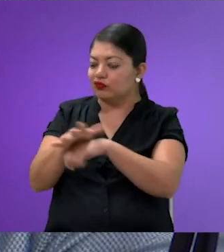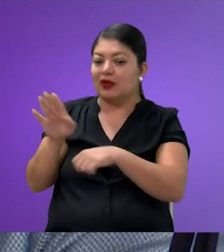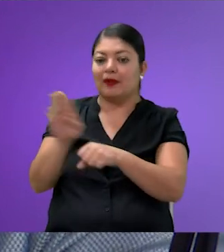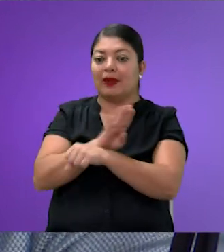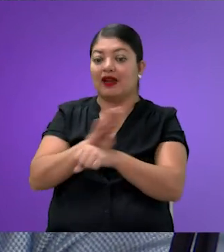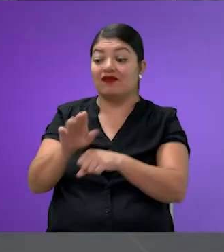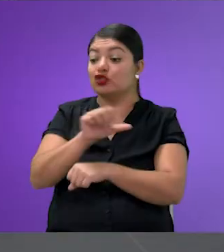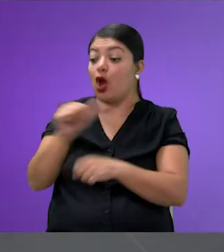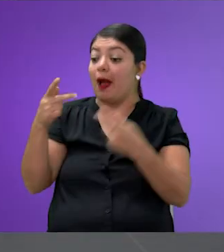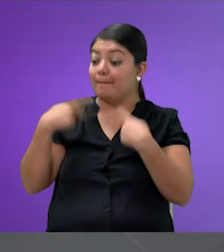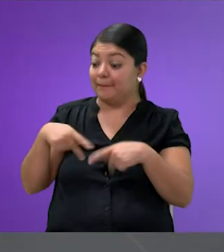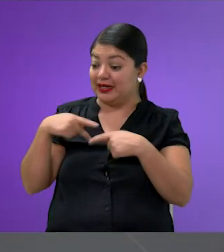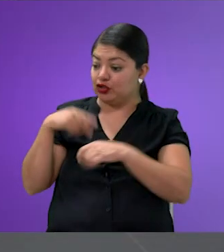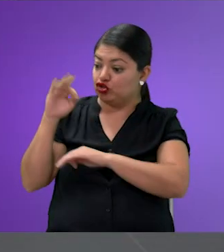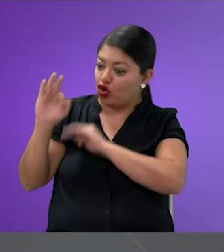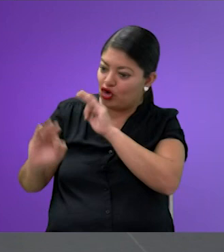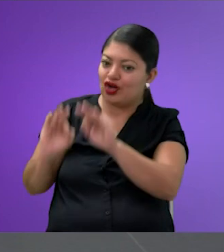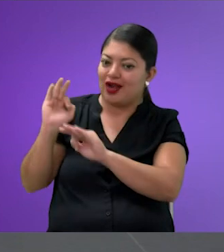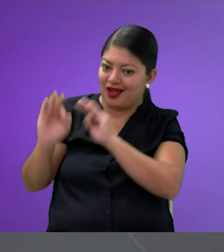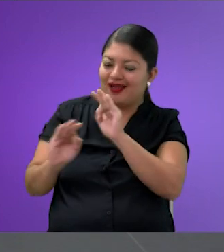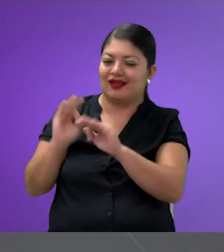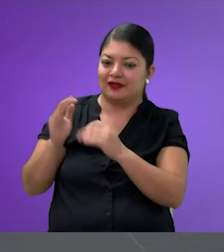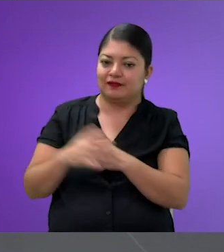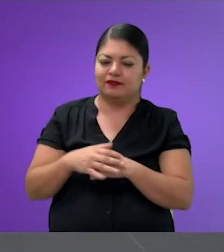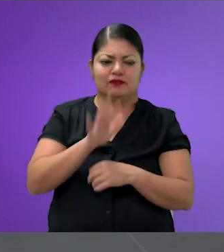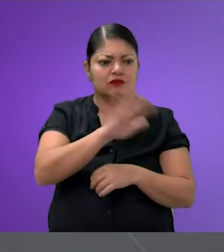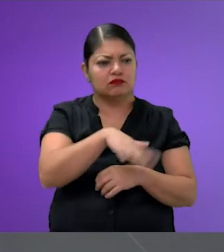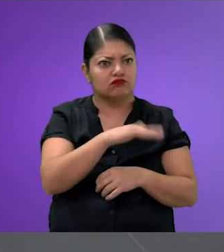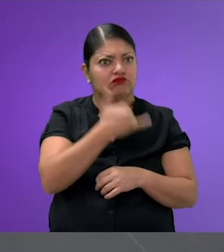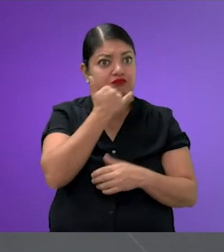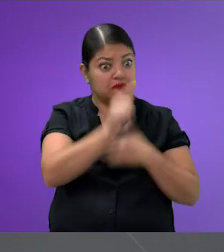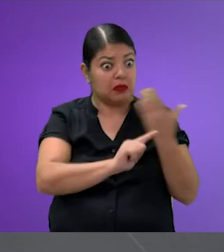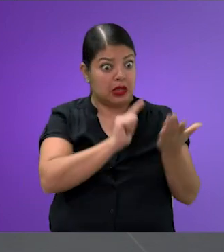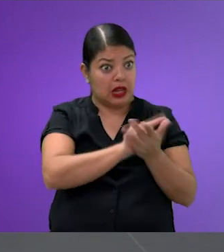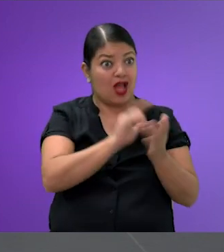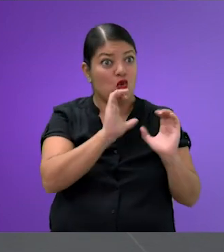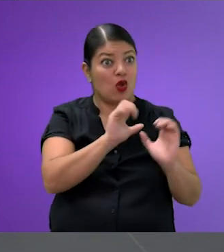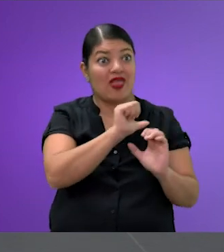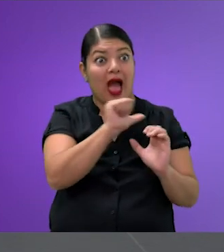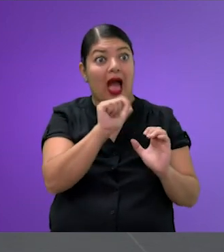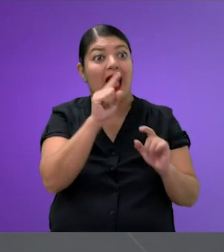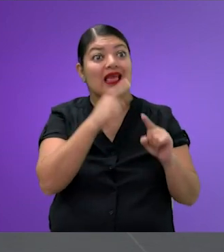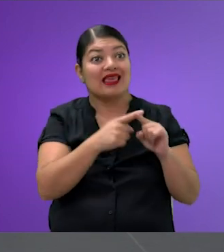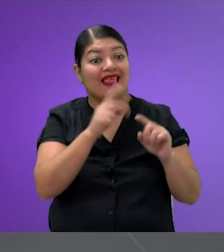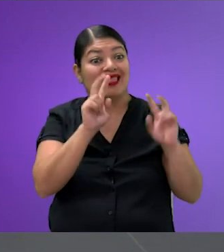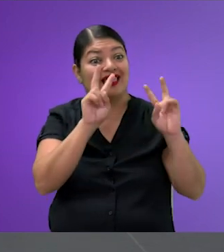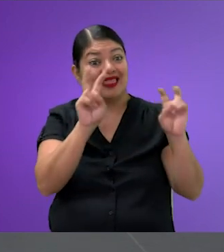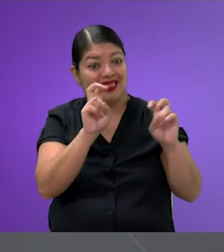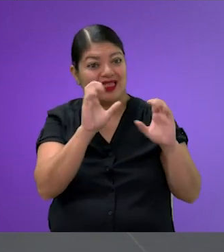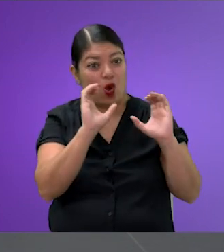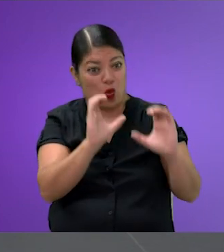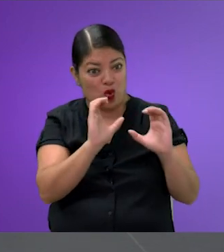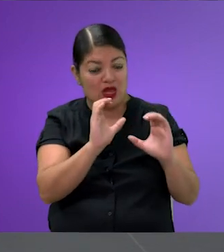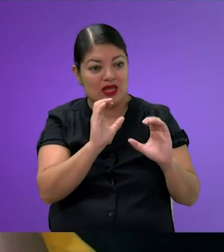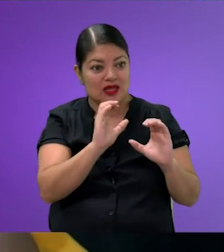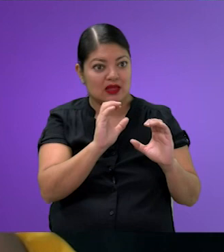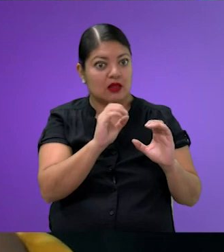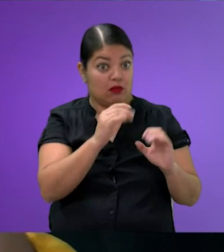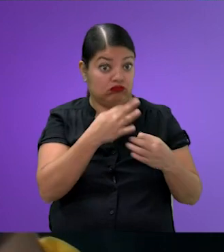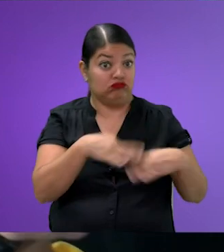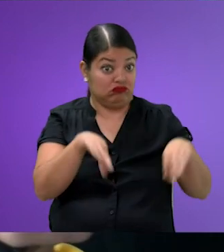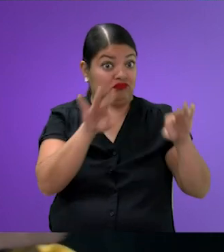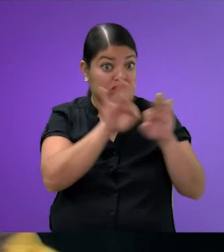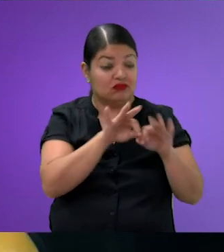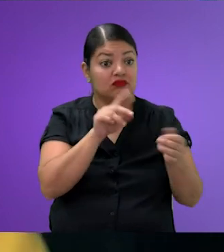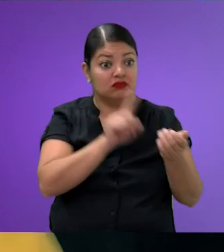que cuida y del cuidado. Perfecto. Oye, esta ley de cuida quien te cuida está muy interesante porque, repito, se nos olvida quienes nos cuidan, ¿no? Y pues